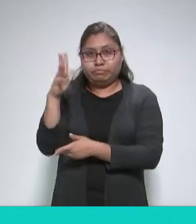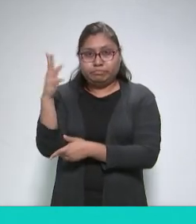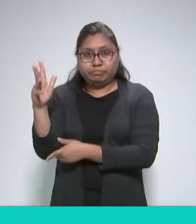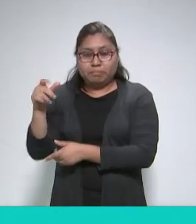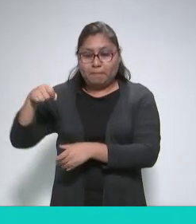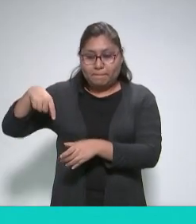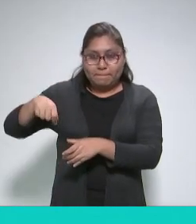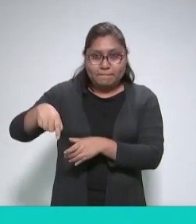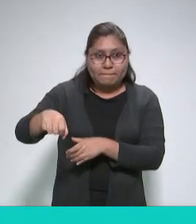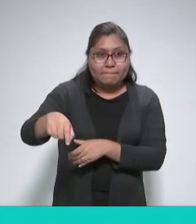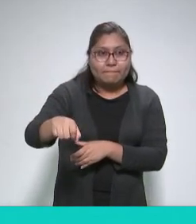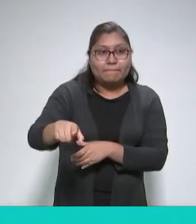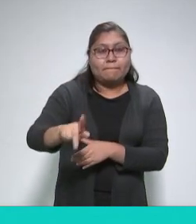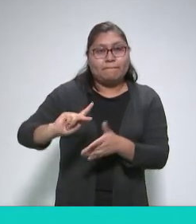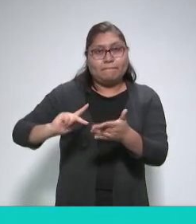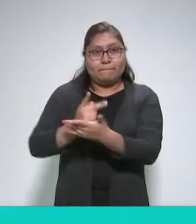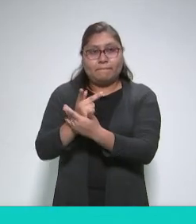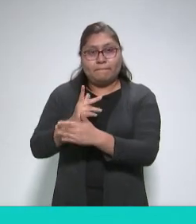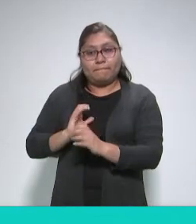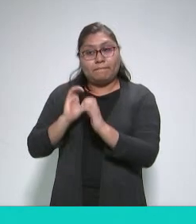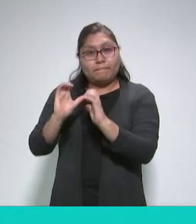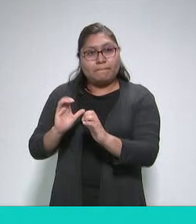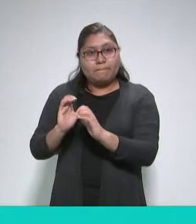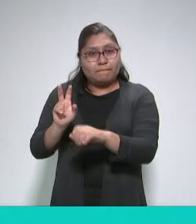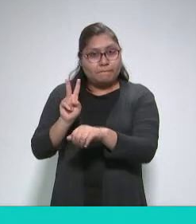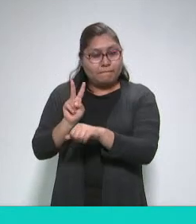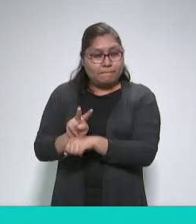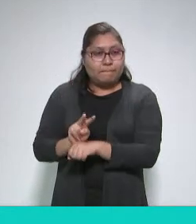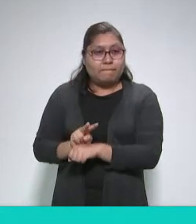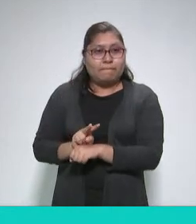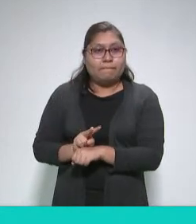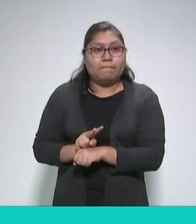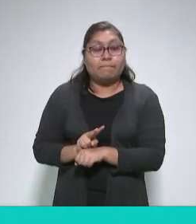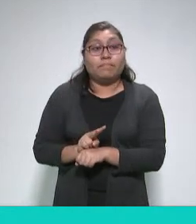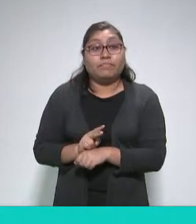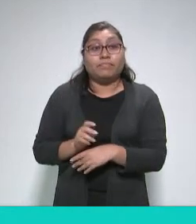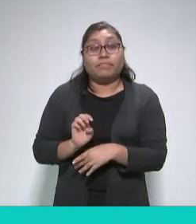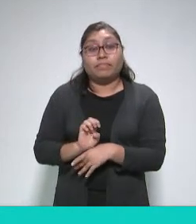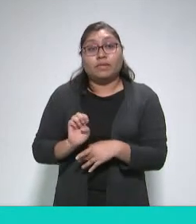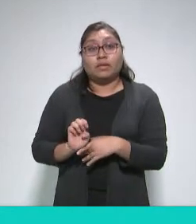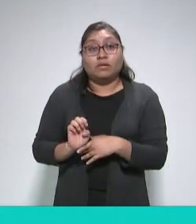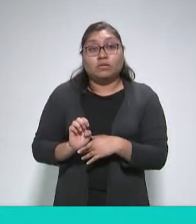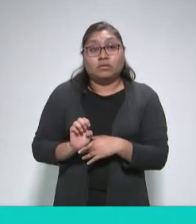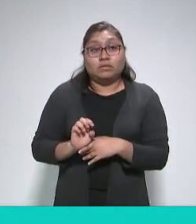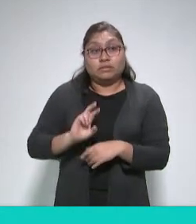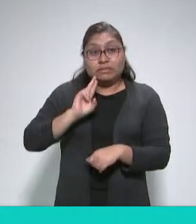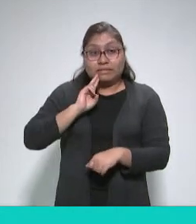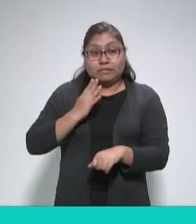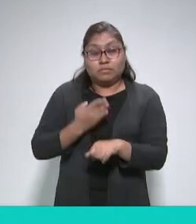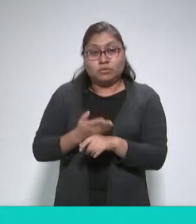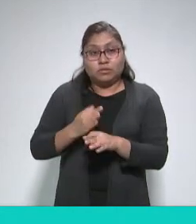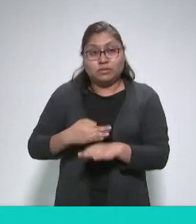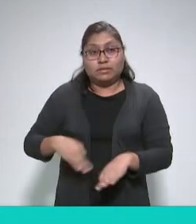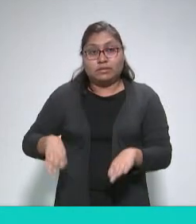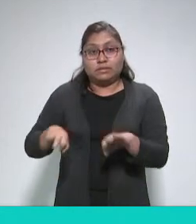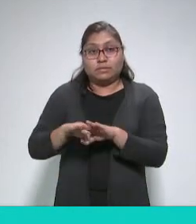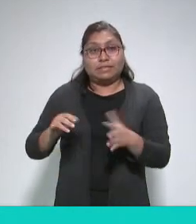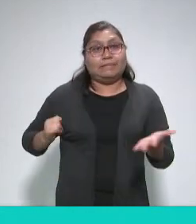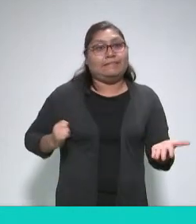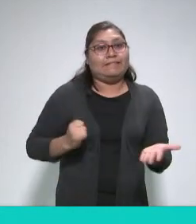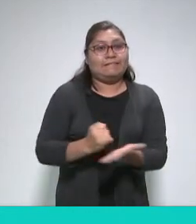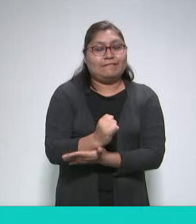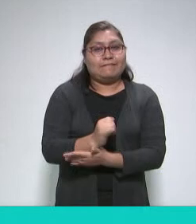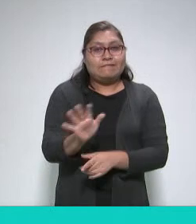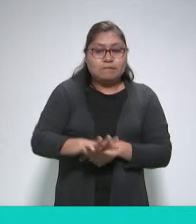Se torna fundamental conocer la actividad administrativa de un órgano de gobierno tan importante desde las primeras determinaciones que se dictan, pues la propia sociedad